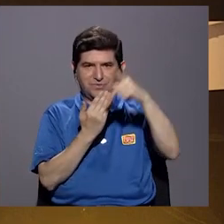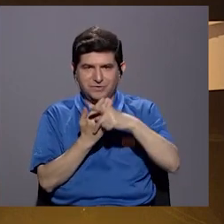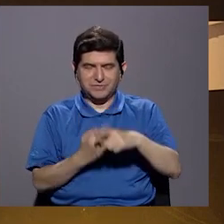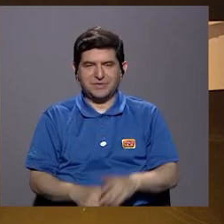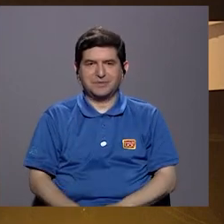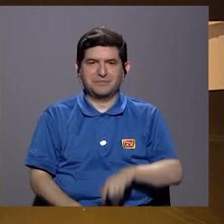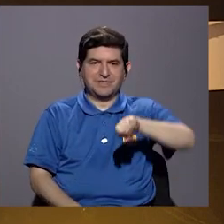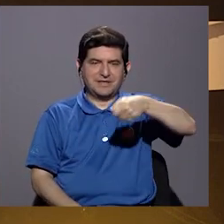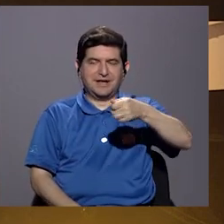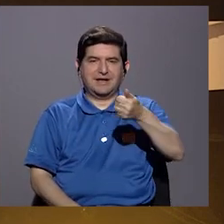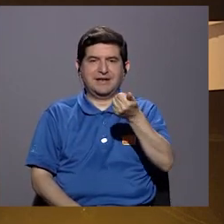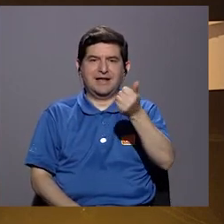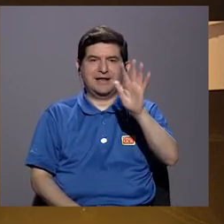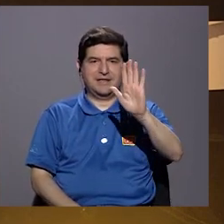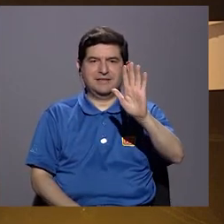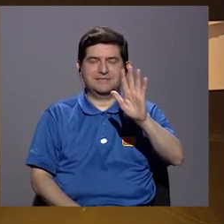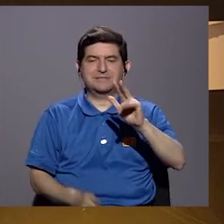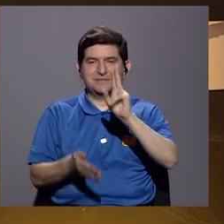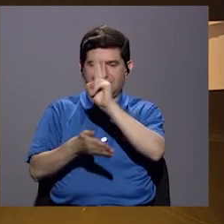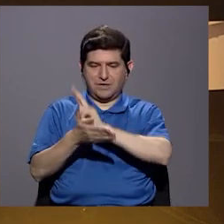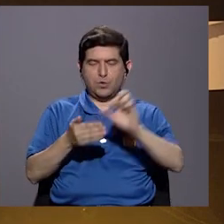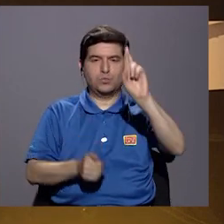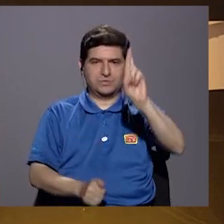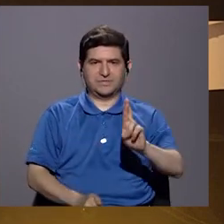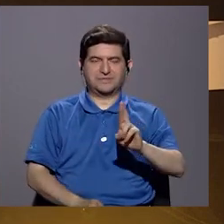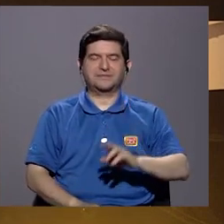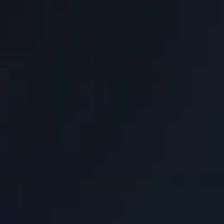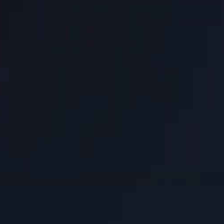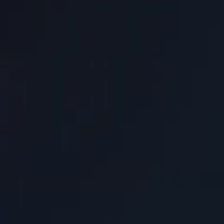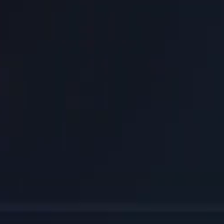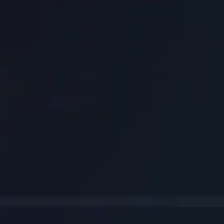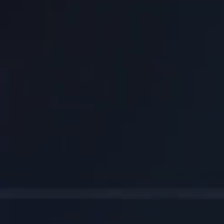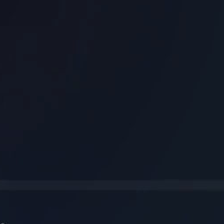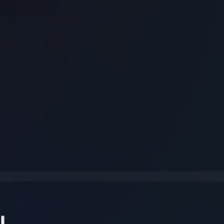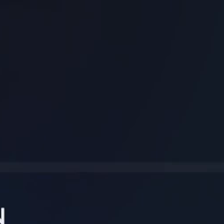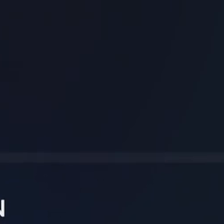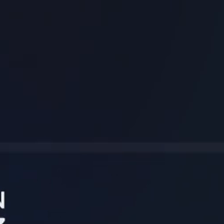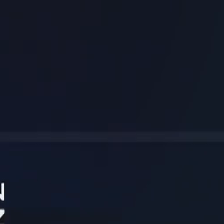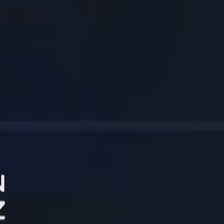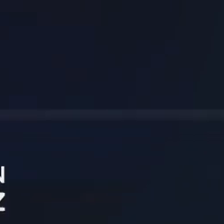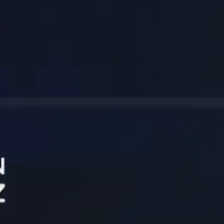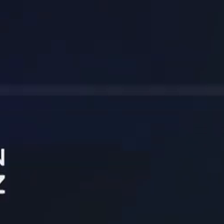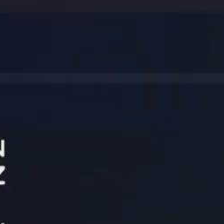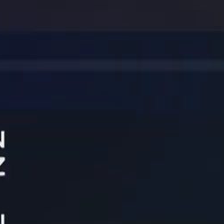programación de Canal 15 de la Universidad de Costa Rica. ¡Gracias!